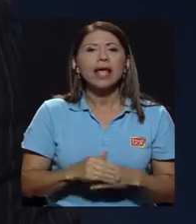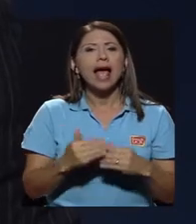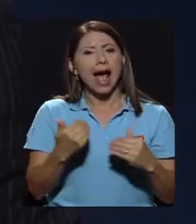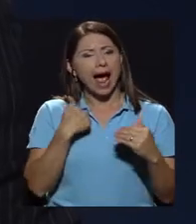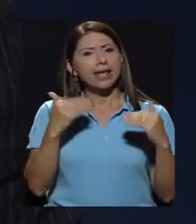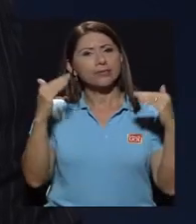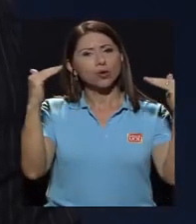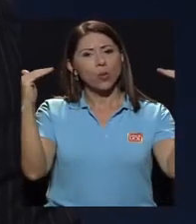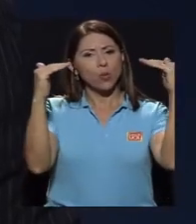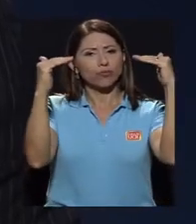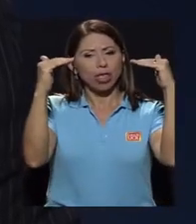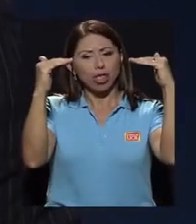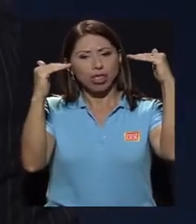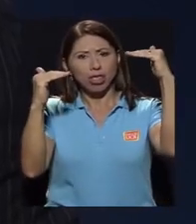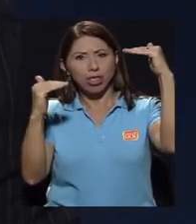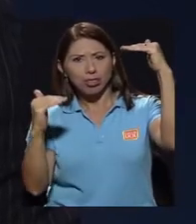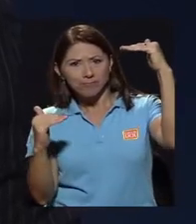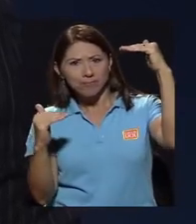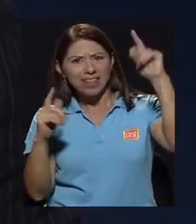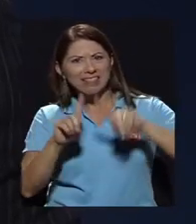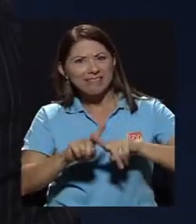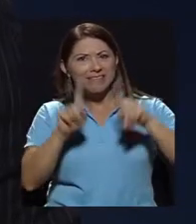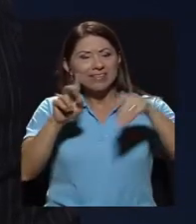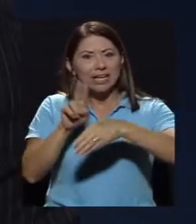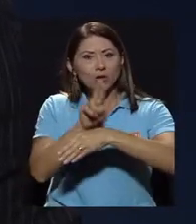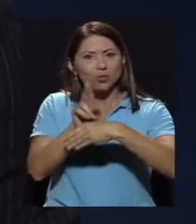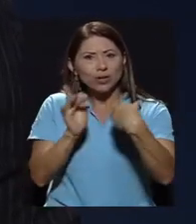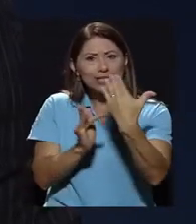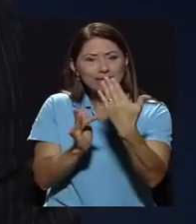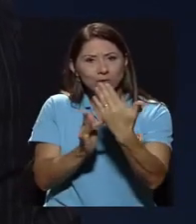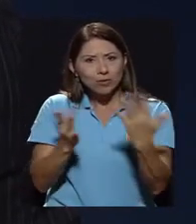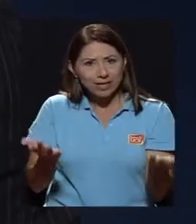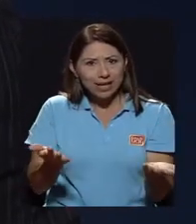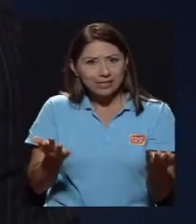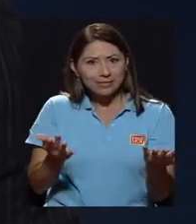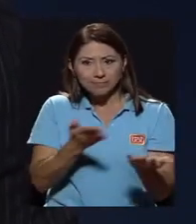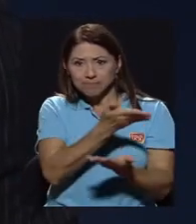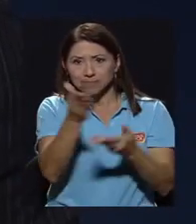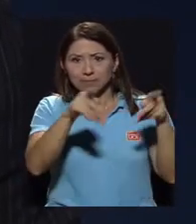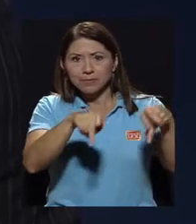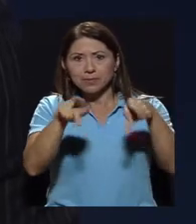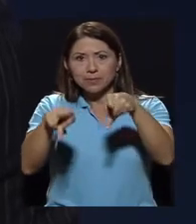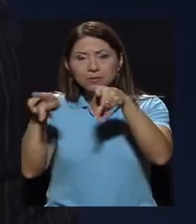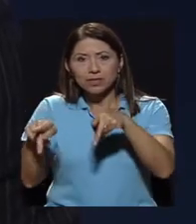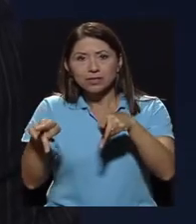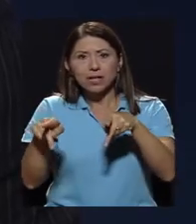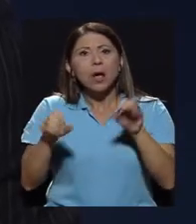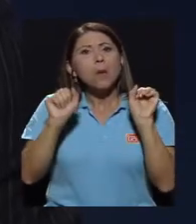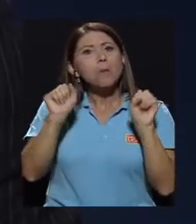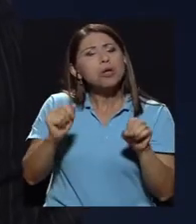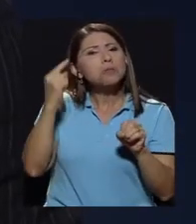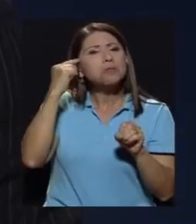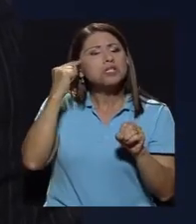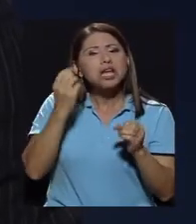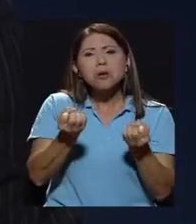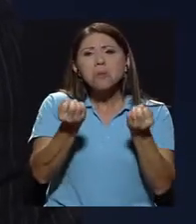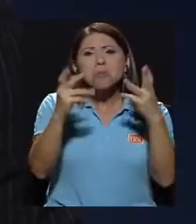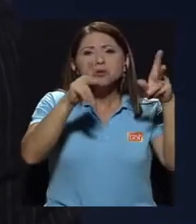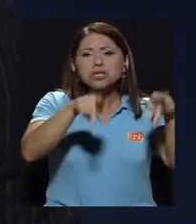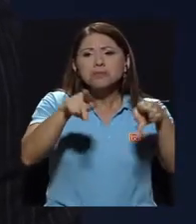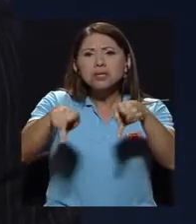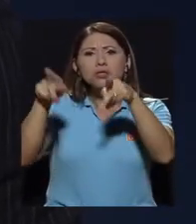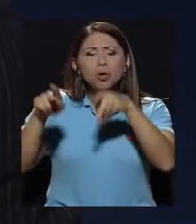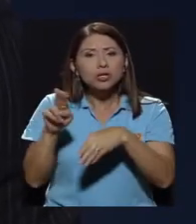brecha muy clara en el uso de estas tecnologías y aunque podríamos pensar cuando encontramos a muchas personas que utilizan